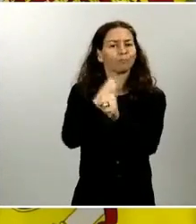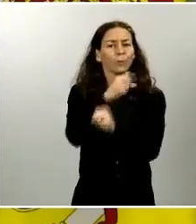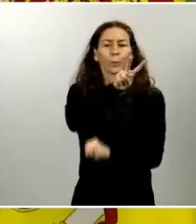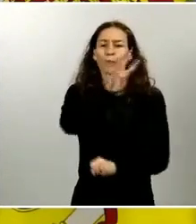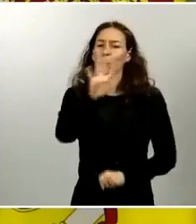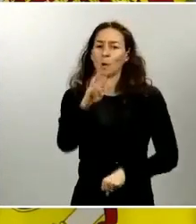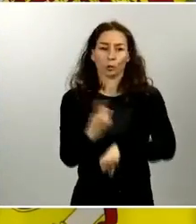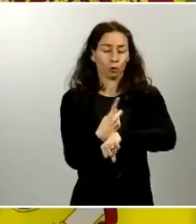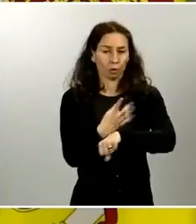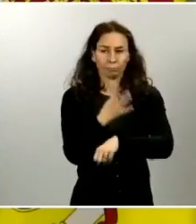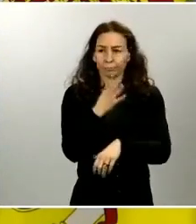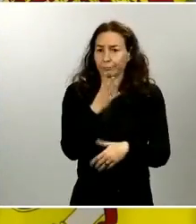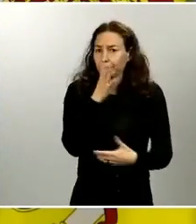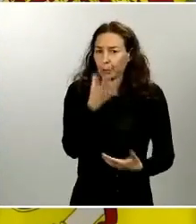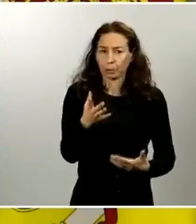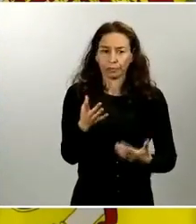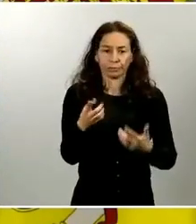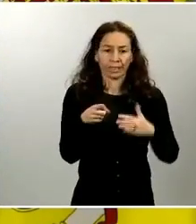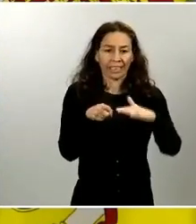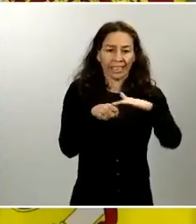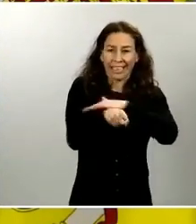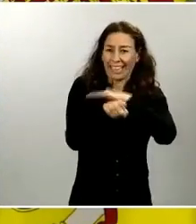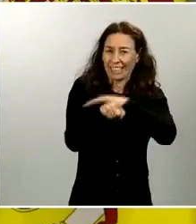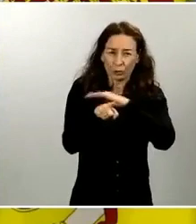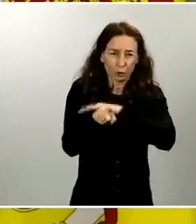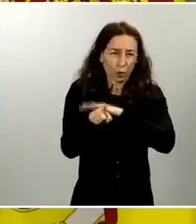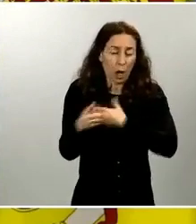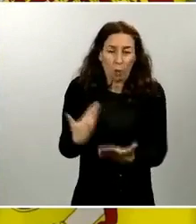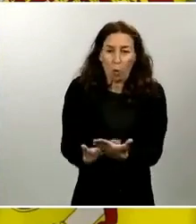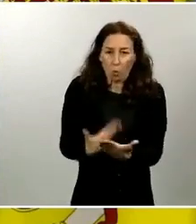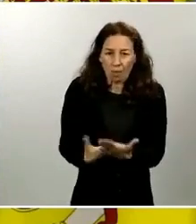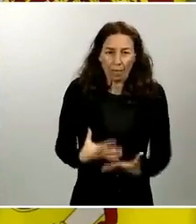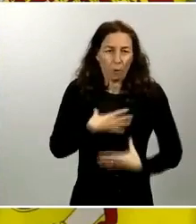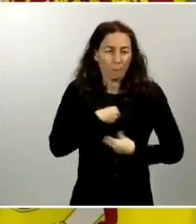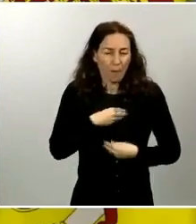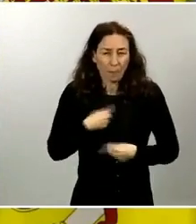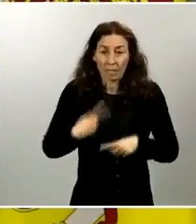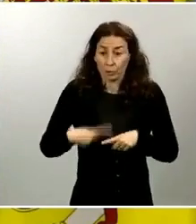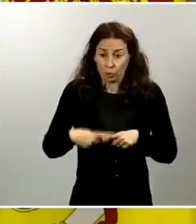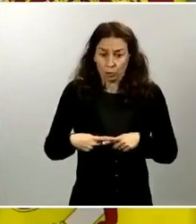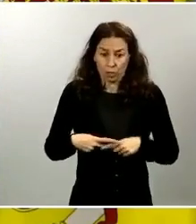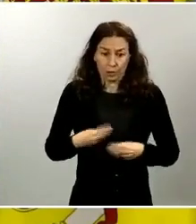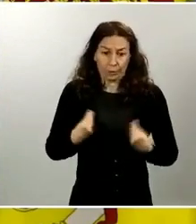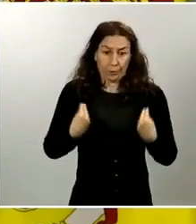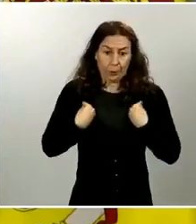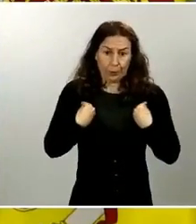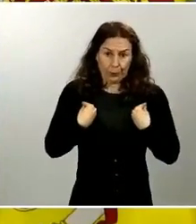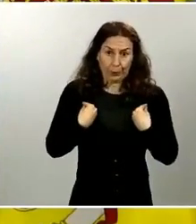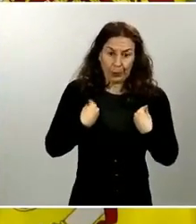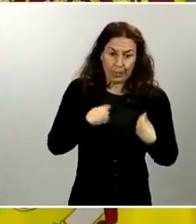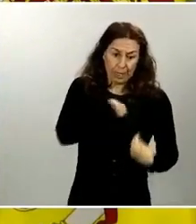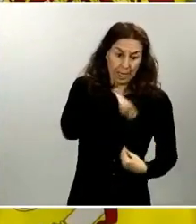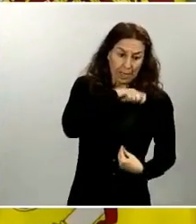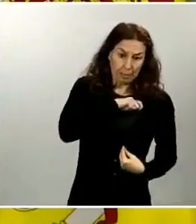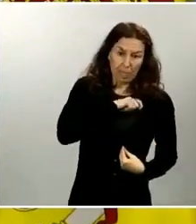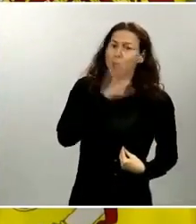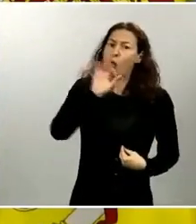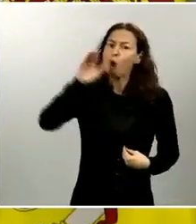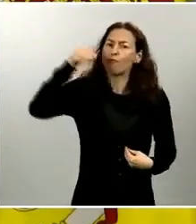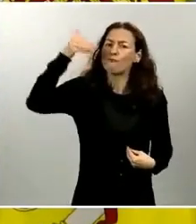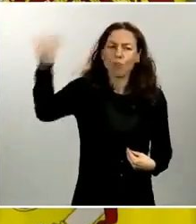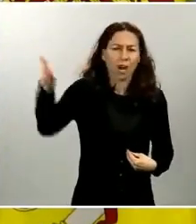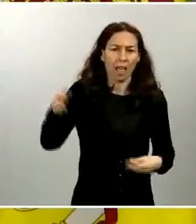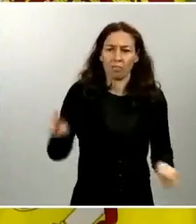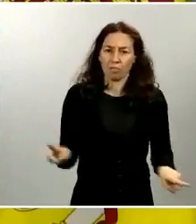los trámites que necesiten los ciudadanos españoles tanto residentes como los que se encuentran en el extranjero relacionados